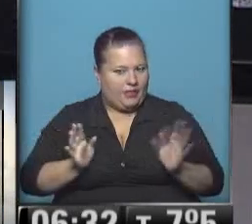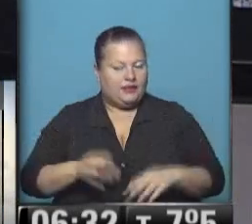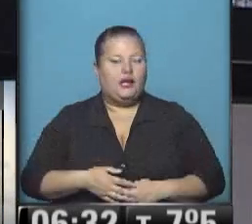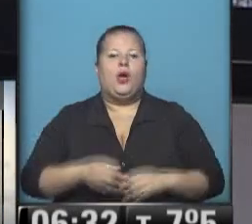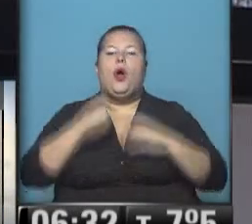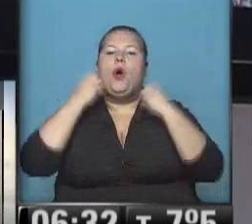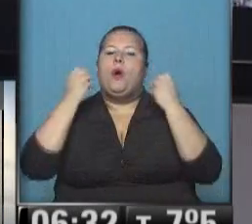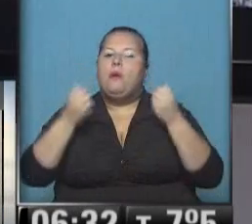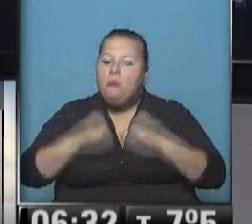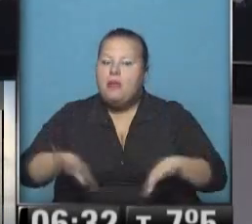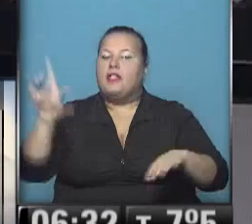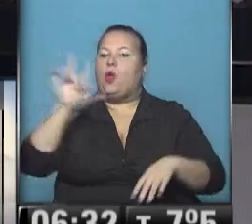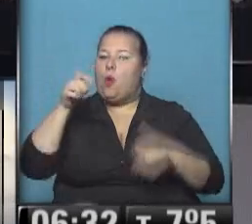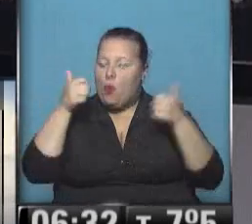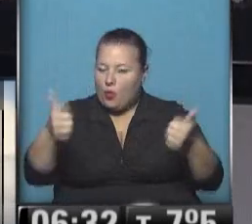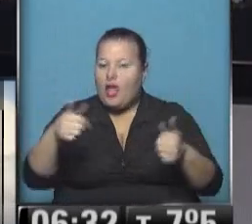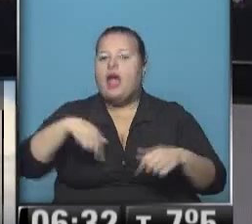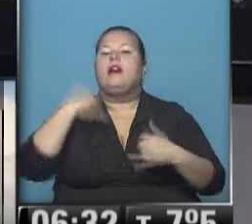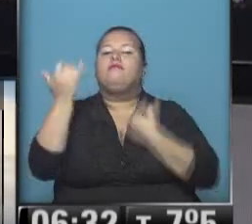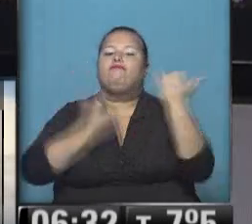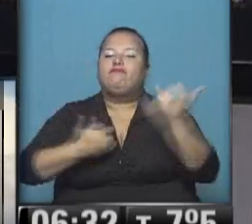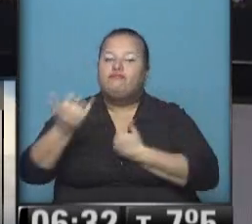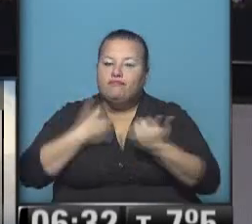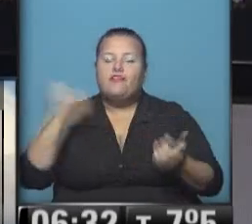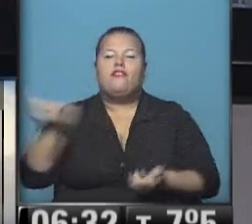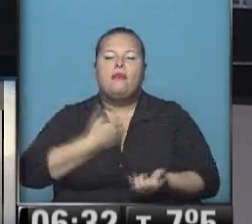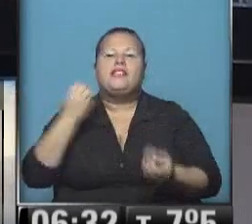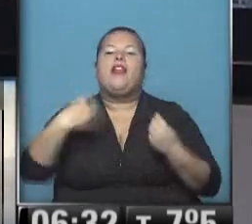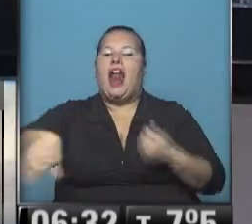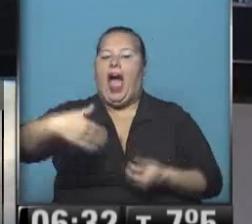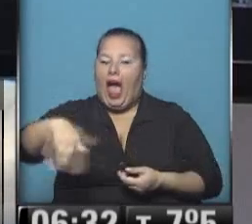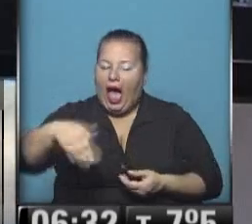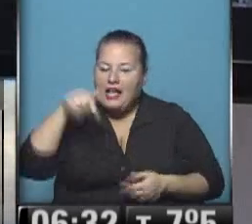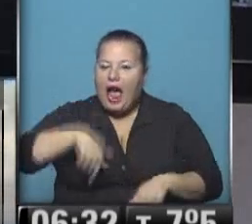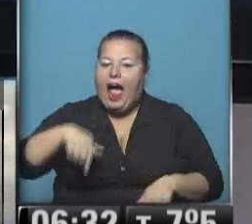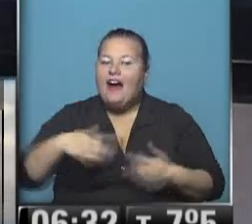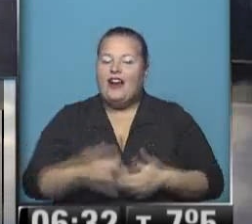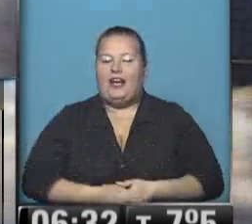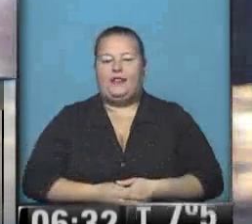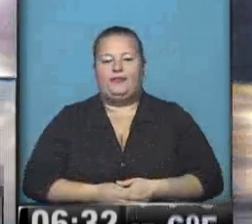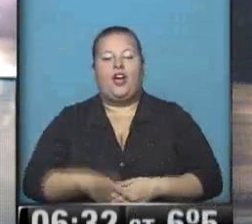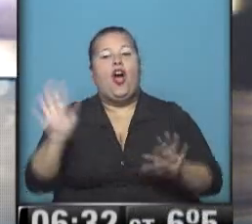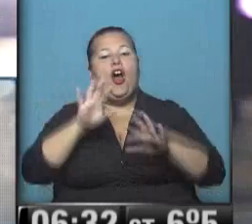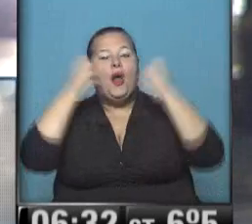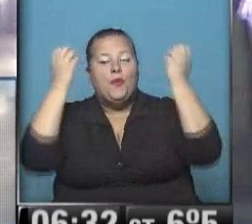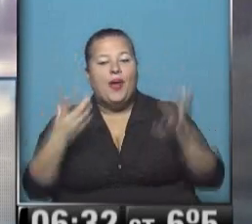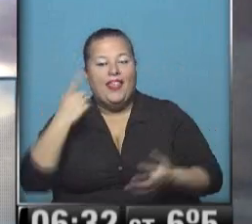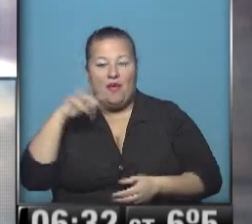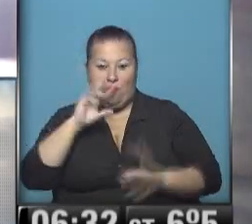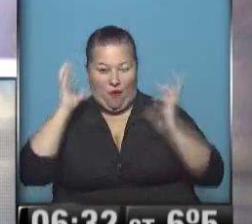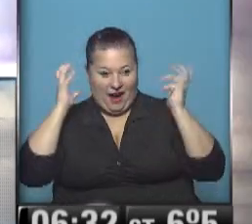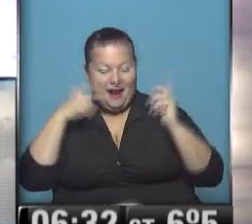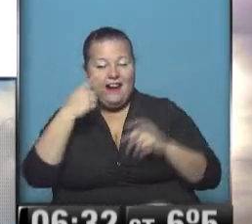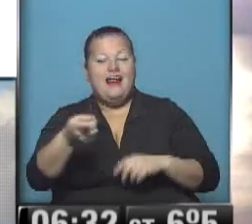¡Muy buen arranque de semana! ¡Necesitamos información! ¡Información de tránsito a esta hora! ¡Hola! ¡Muy buen día!